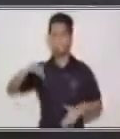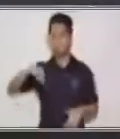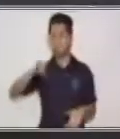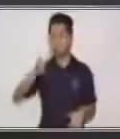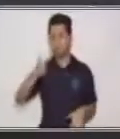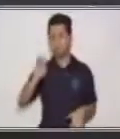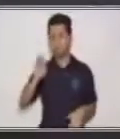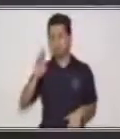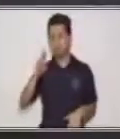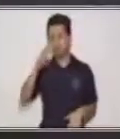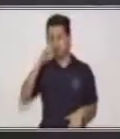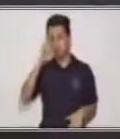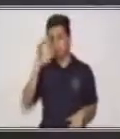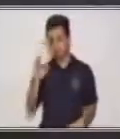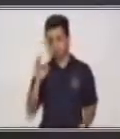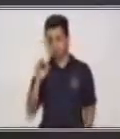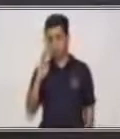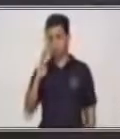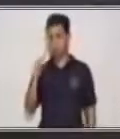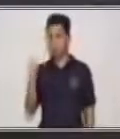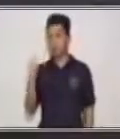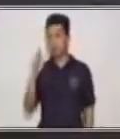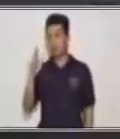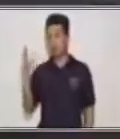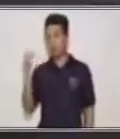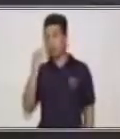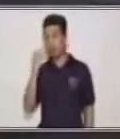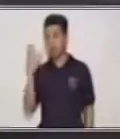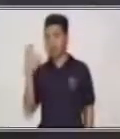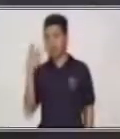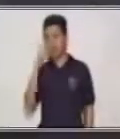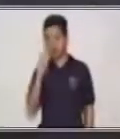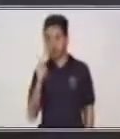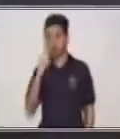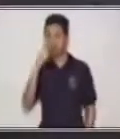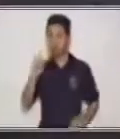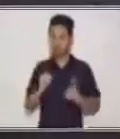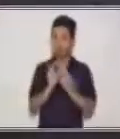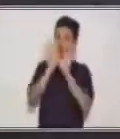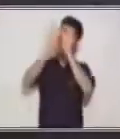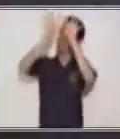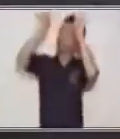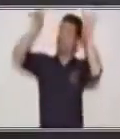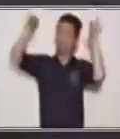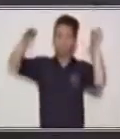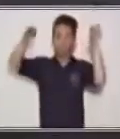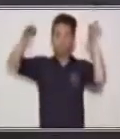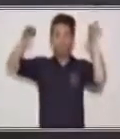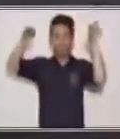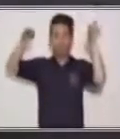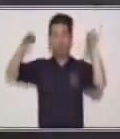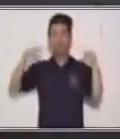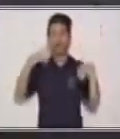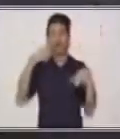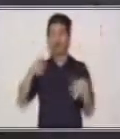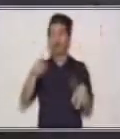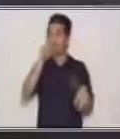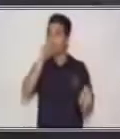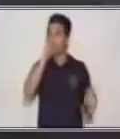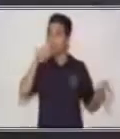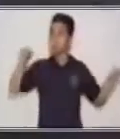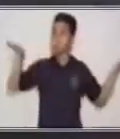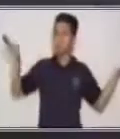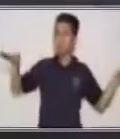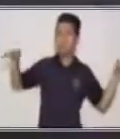unas gaviotas y la casa está construida de manera que pueda entrar el aire porque debe ser un lugar donde hay mucho calor.